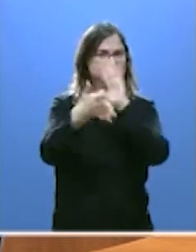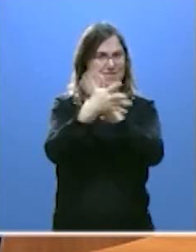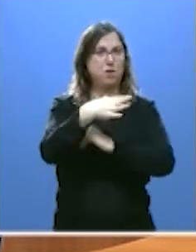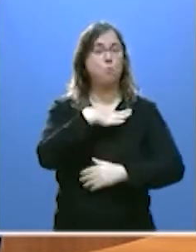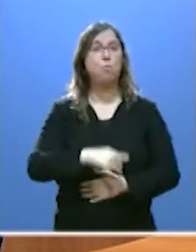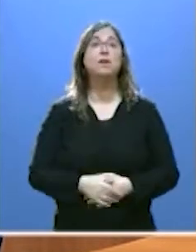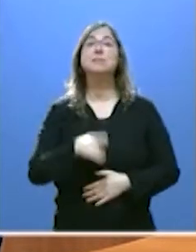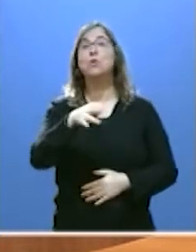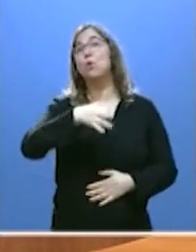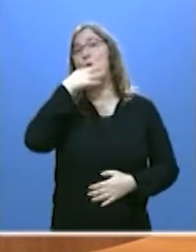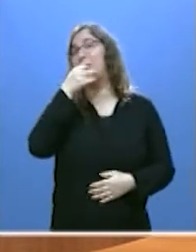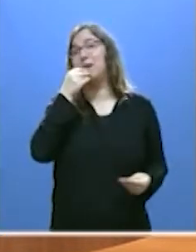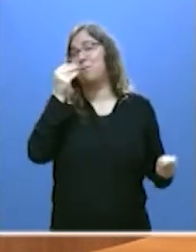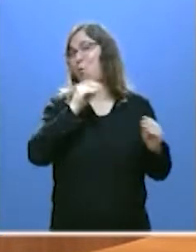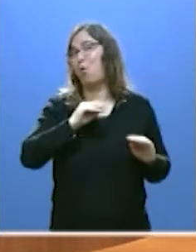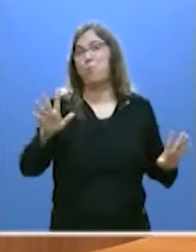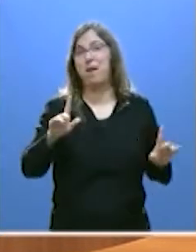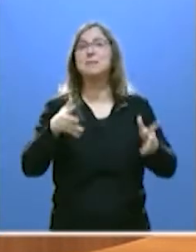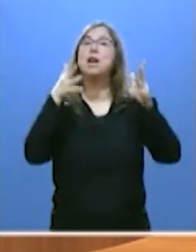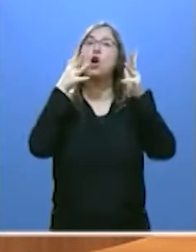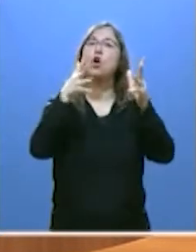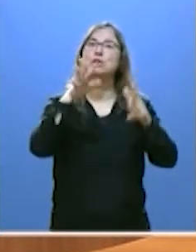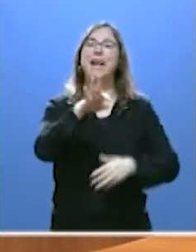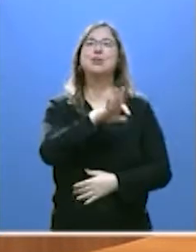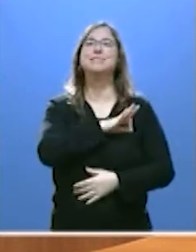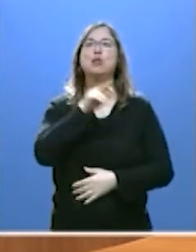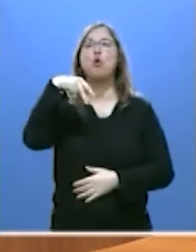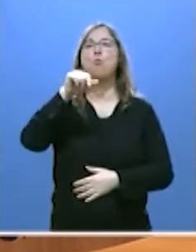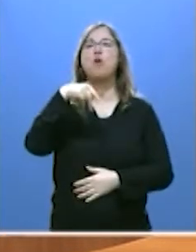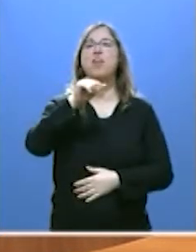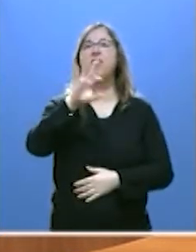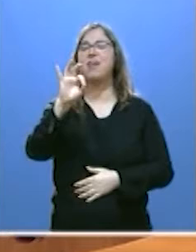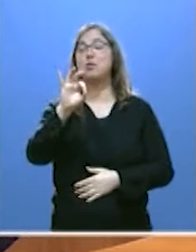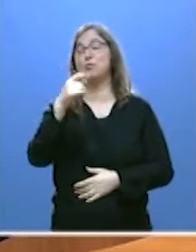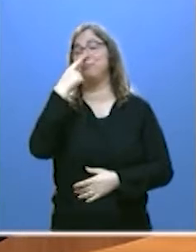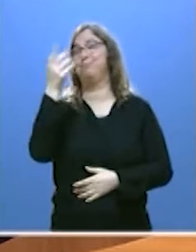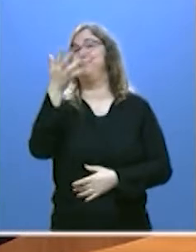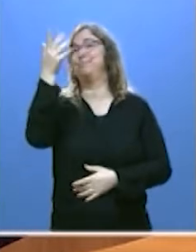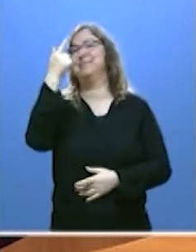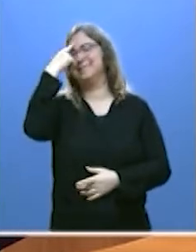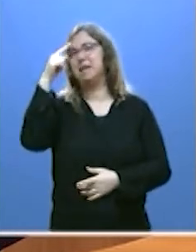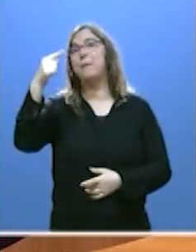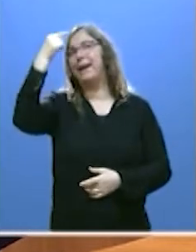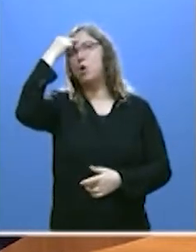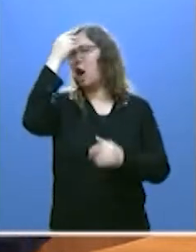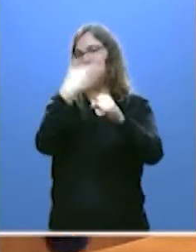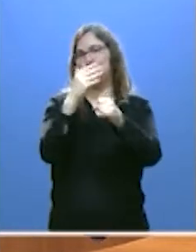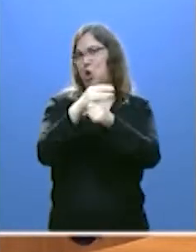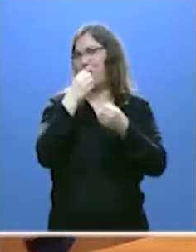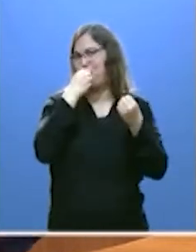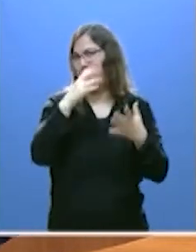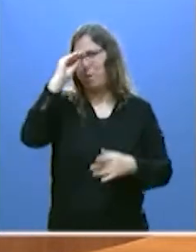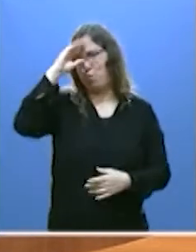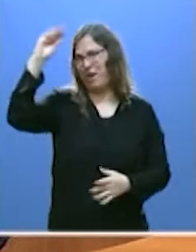Como habla usted también y recibe consejos del señor Monedero y va sobrado por tanto de neuronas, puede